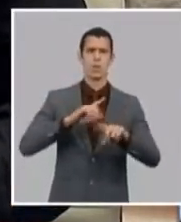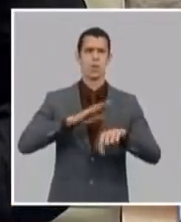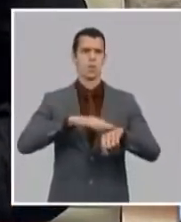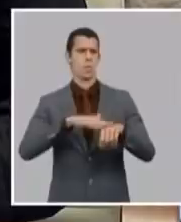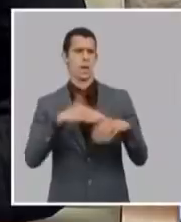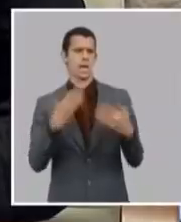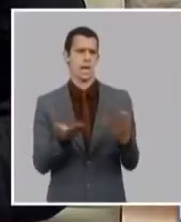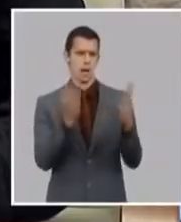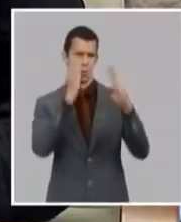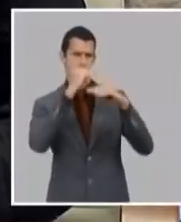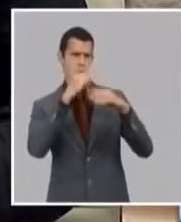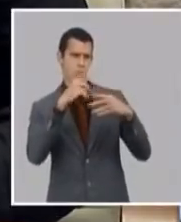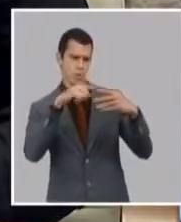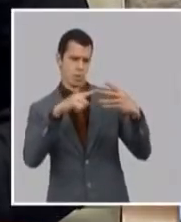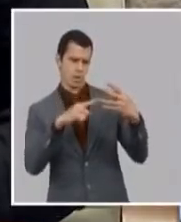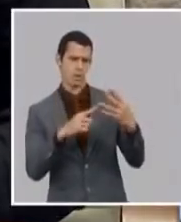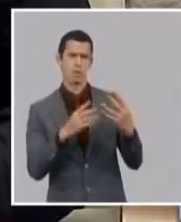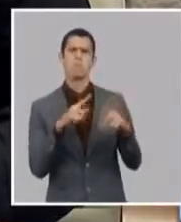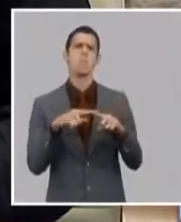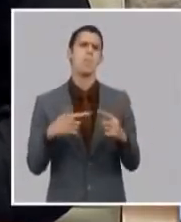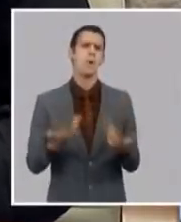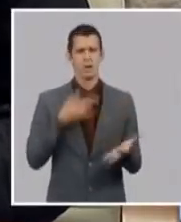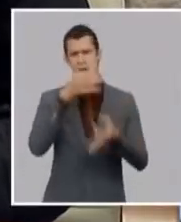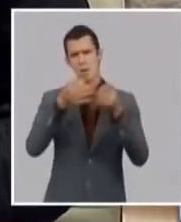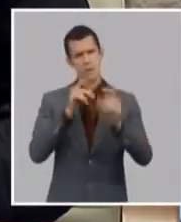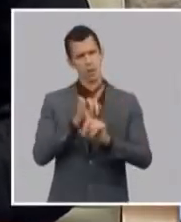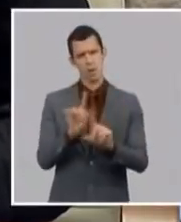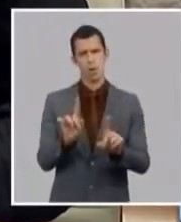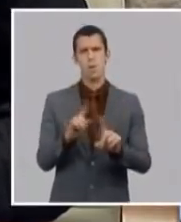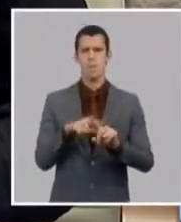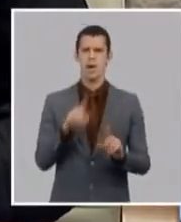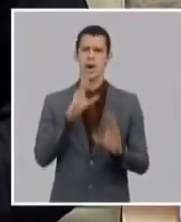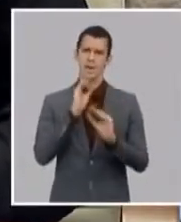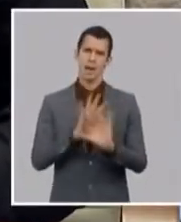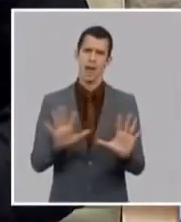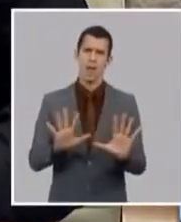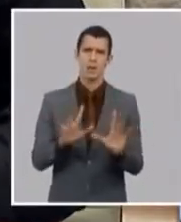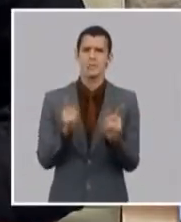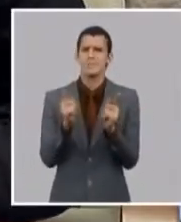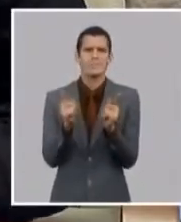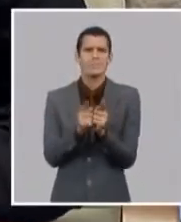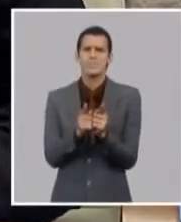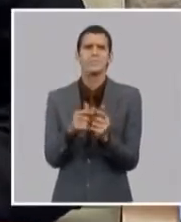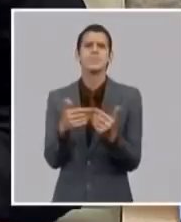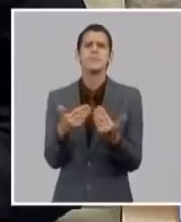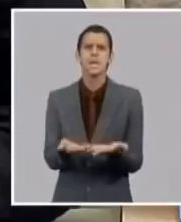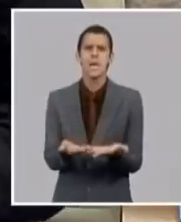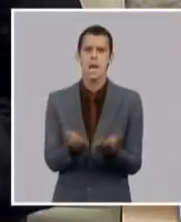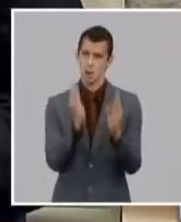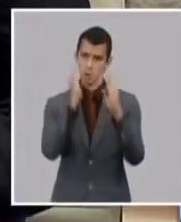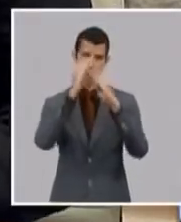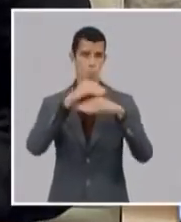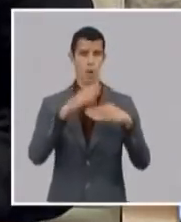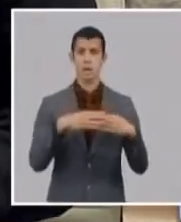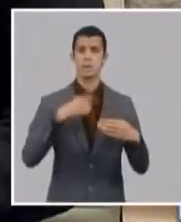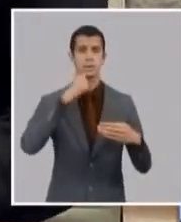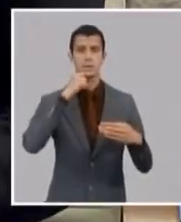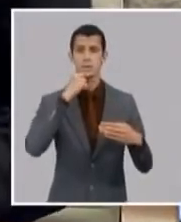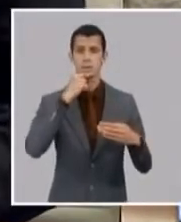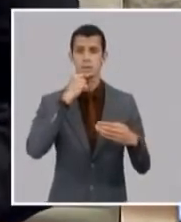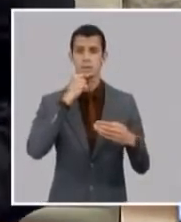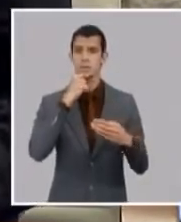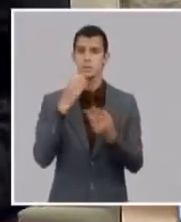es decir esa baja disponibilidad de medicamentos tiene una relación muy directa con la baja disponibilidad de financiamiento